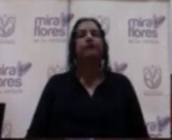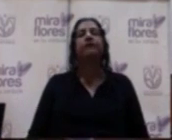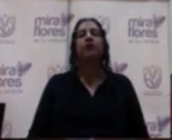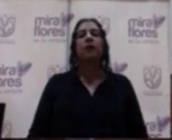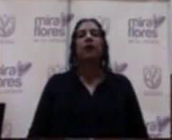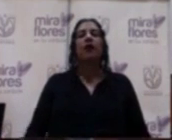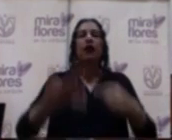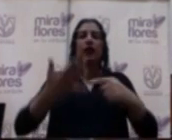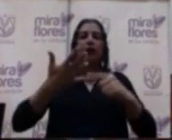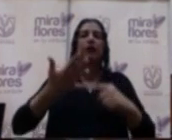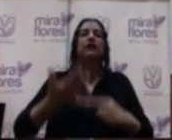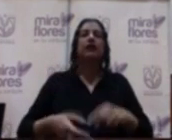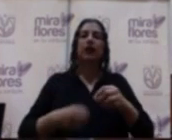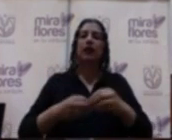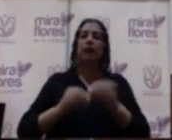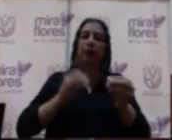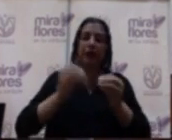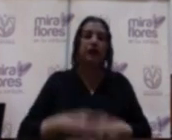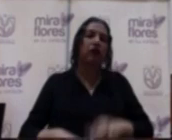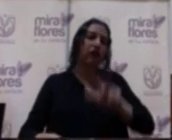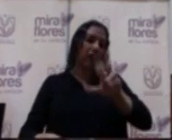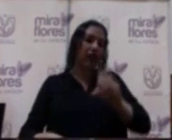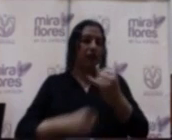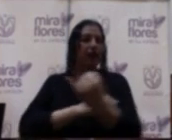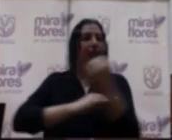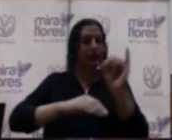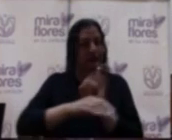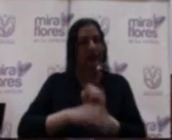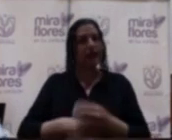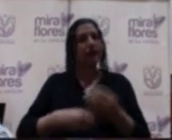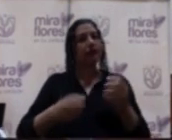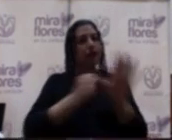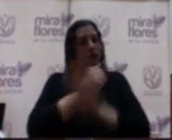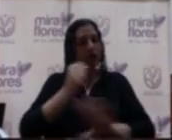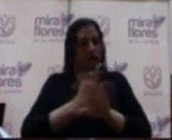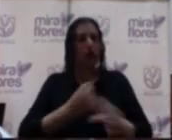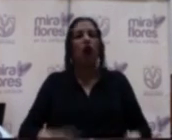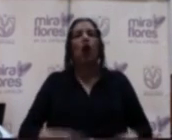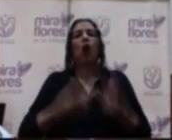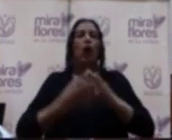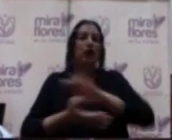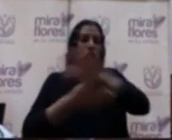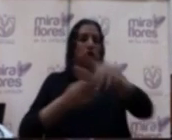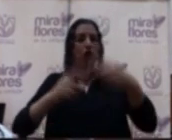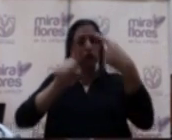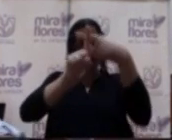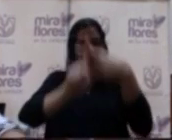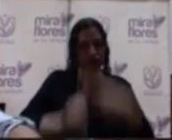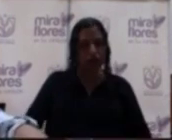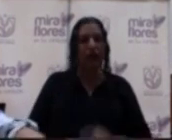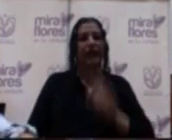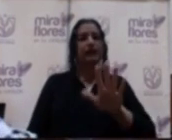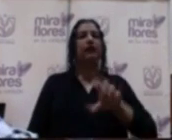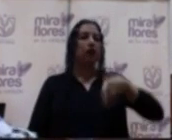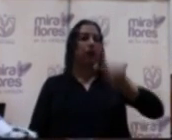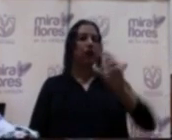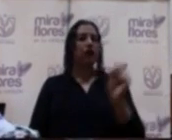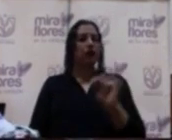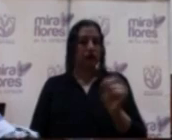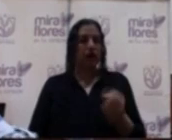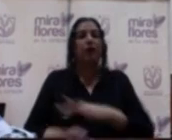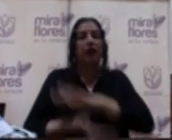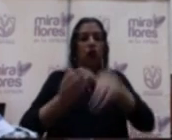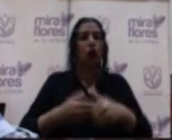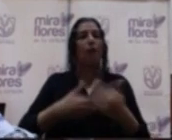Implementación de 30 islas ecológicas por 550 mil soles, que hacen un total de los 5 millones de nuevos soles aprobados para este mencionado